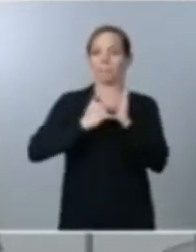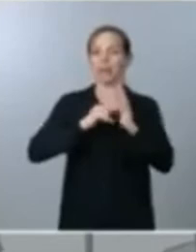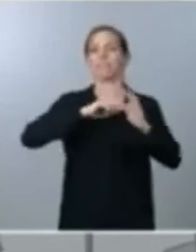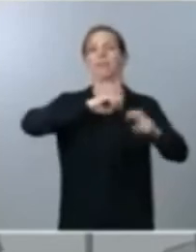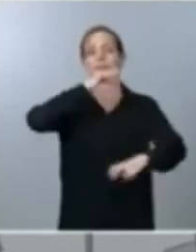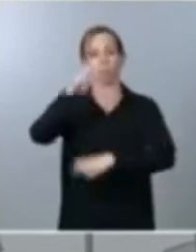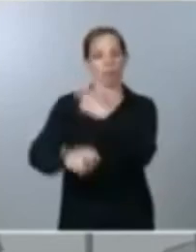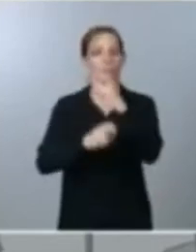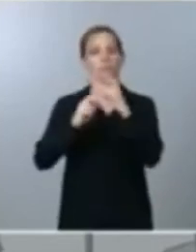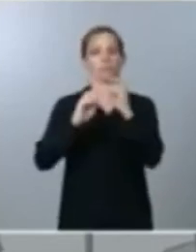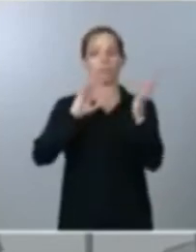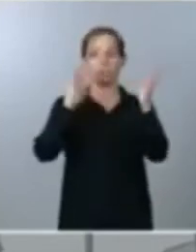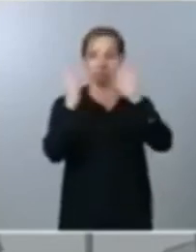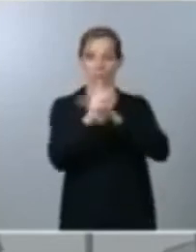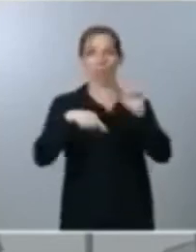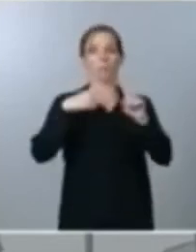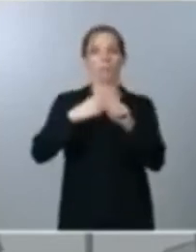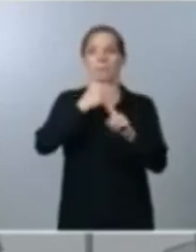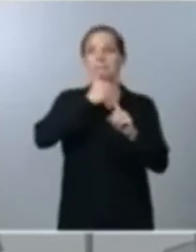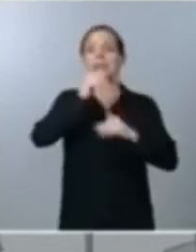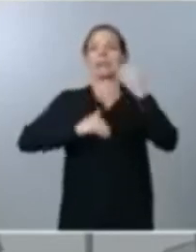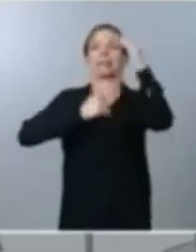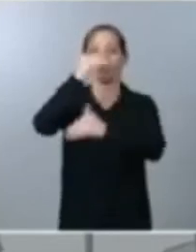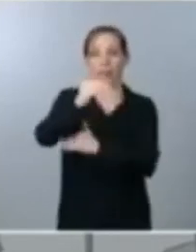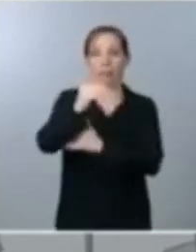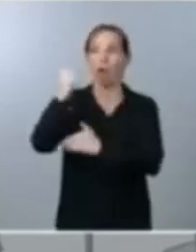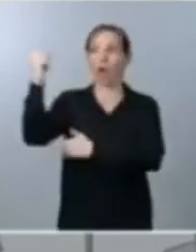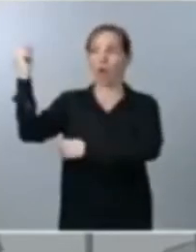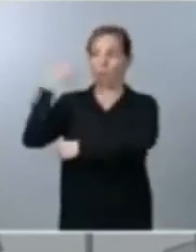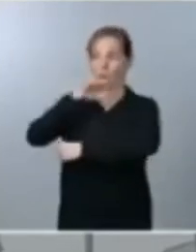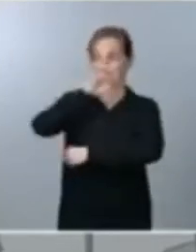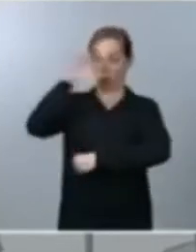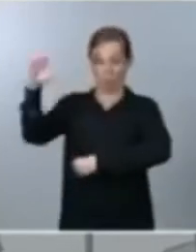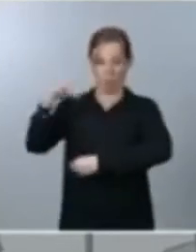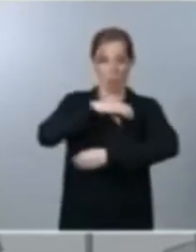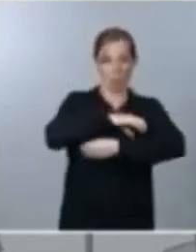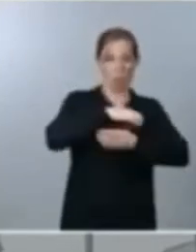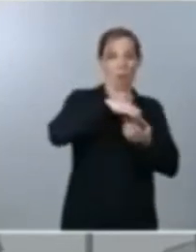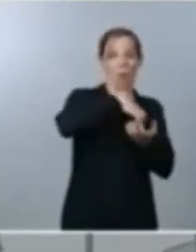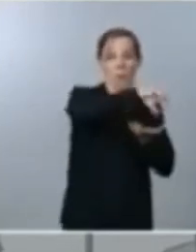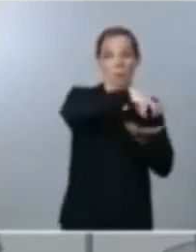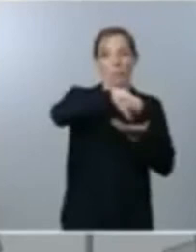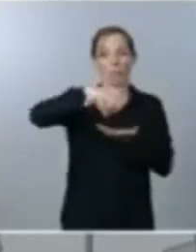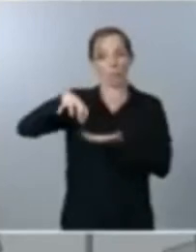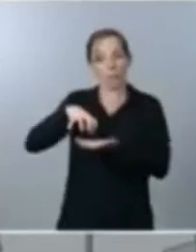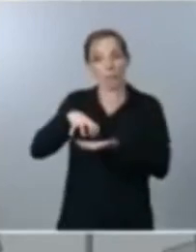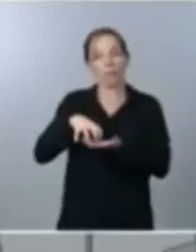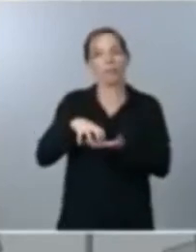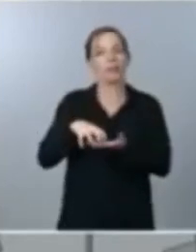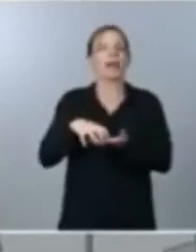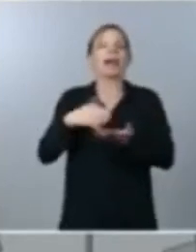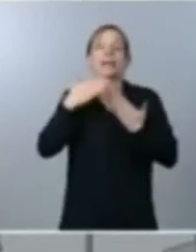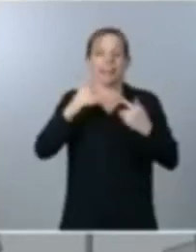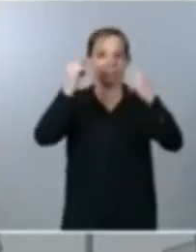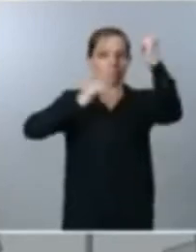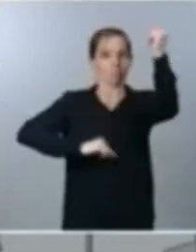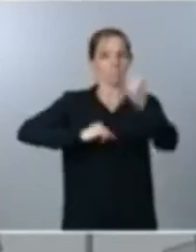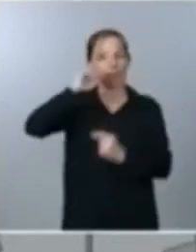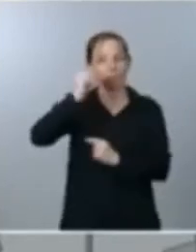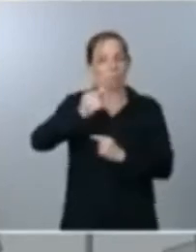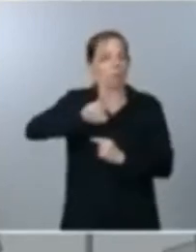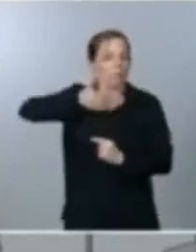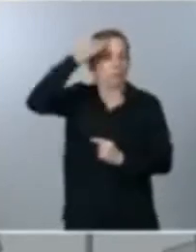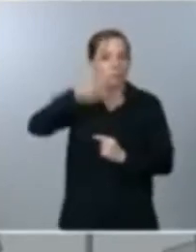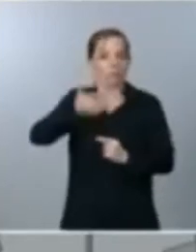a canalizar los fondos europeos a través de esos necesarios imprescindibles presupuestos generales del estado que sustentarán